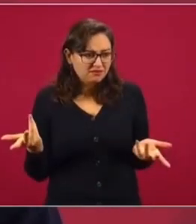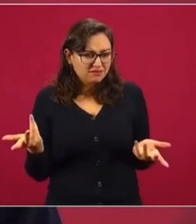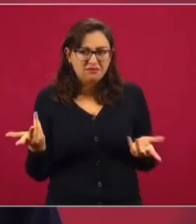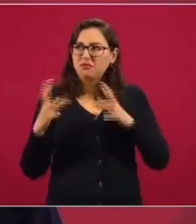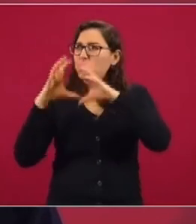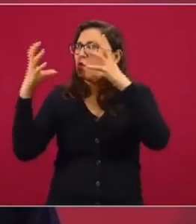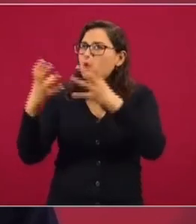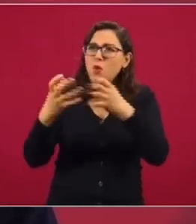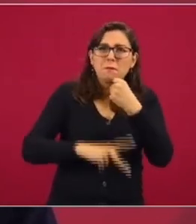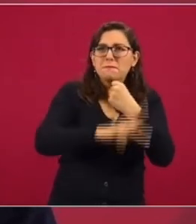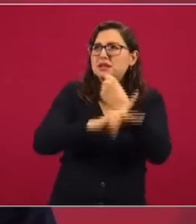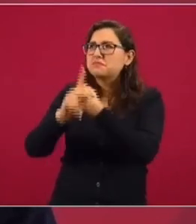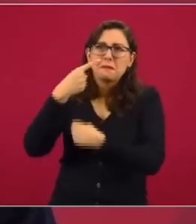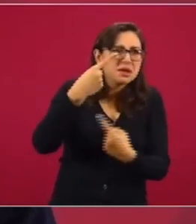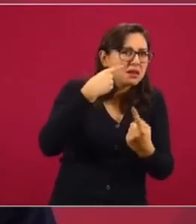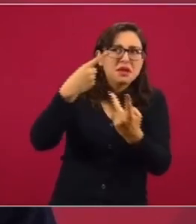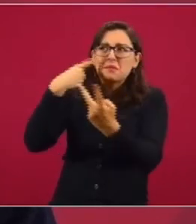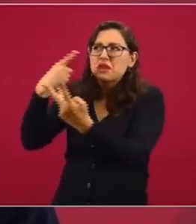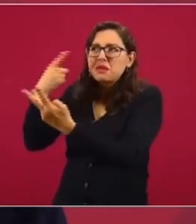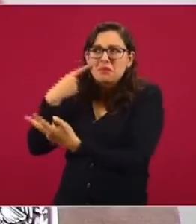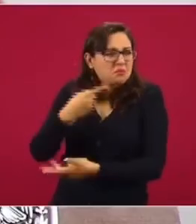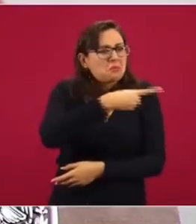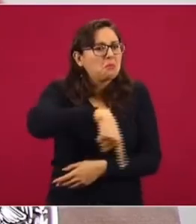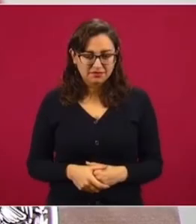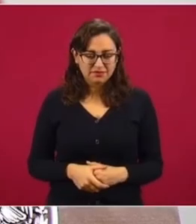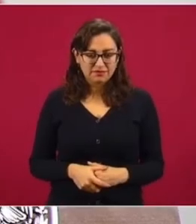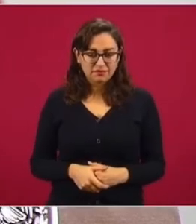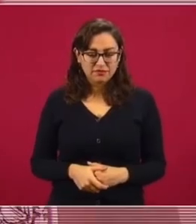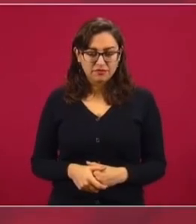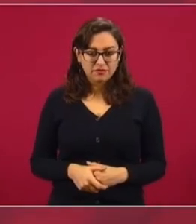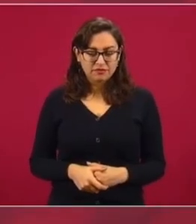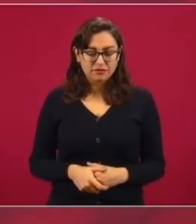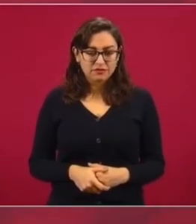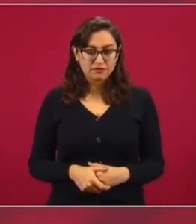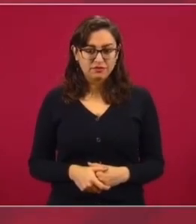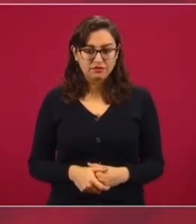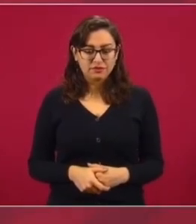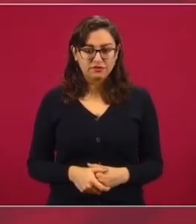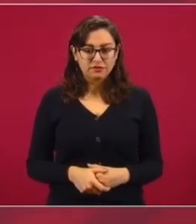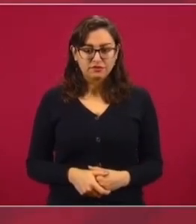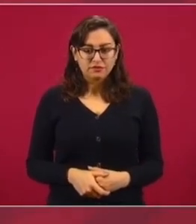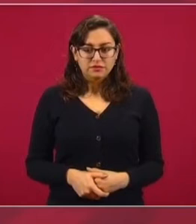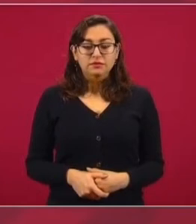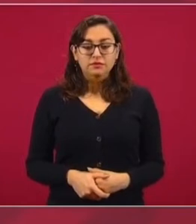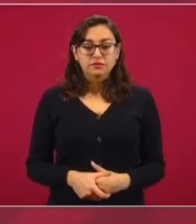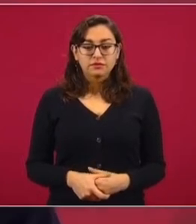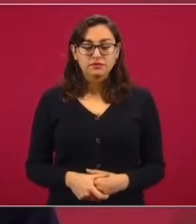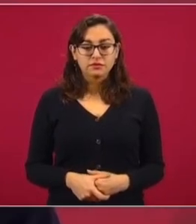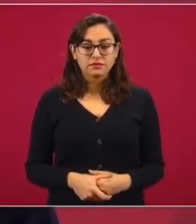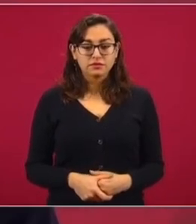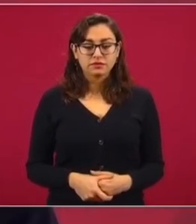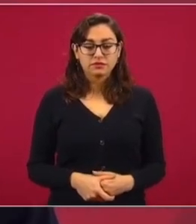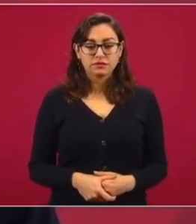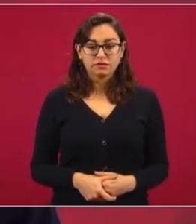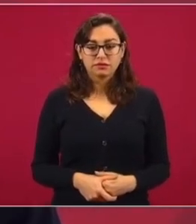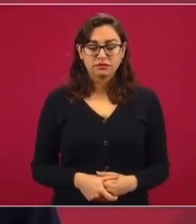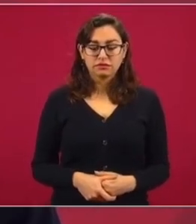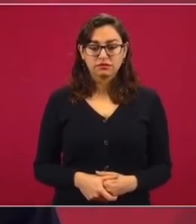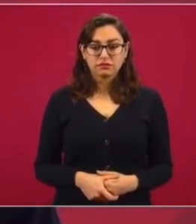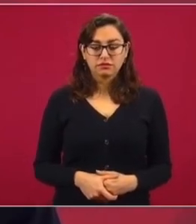sucediendo en otros países. Y comparar, México es de los países